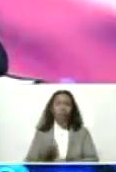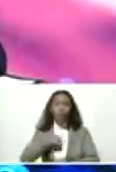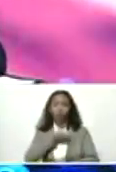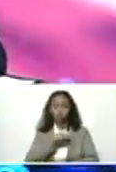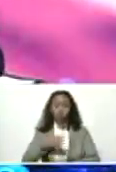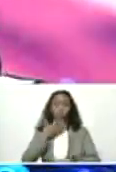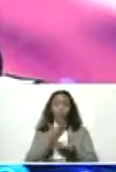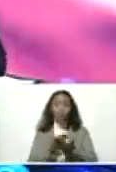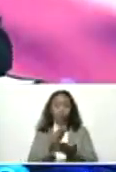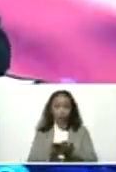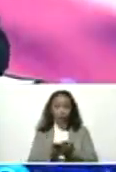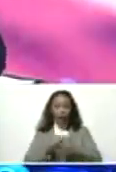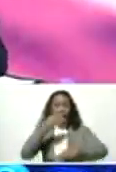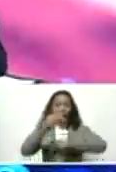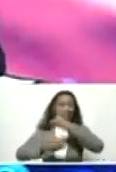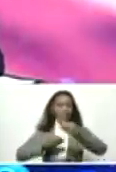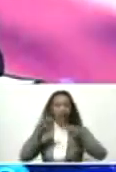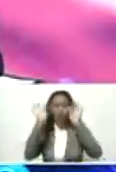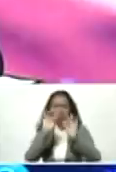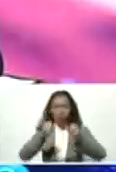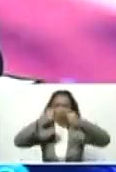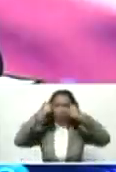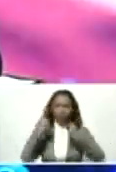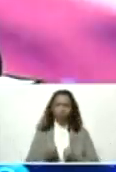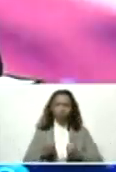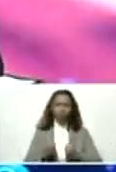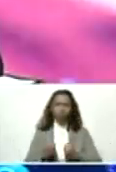propuesto, de manera muy firme,